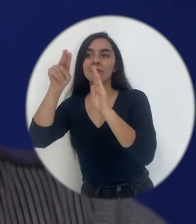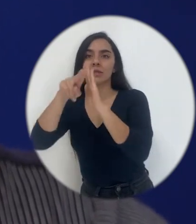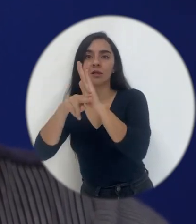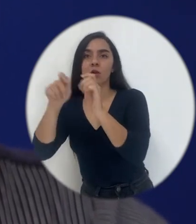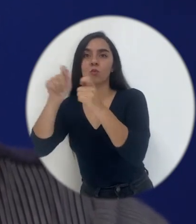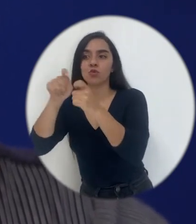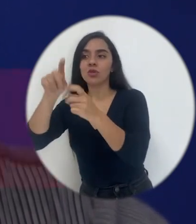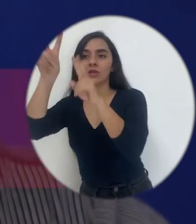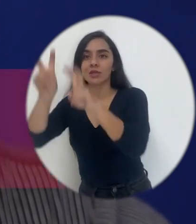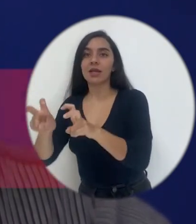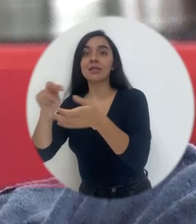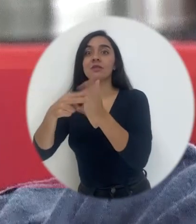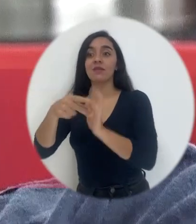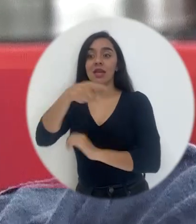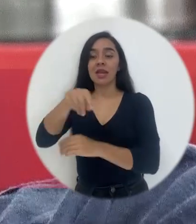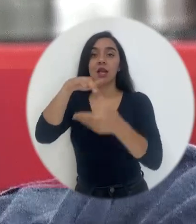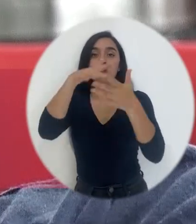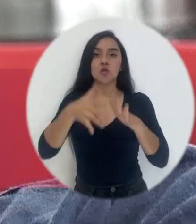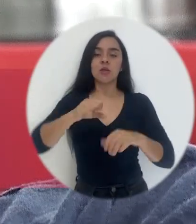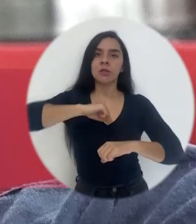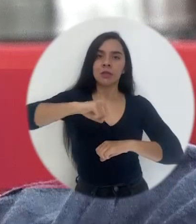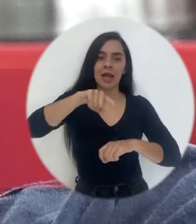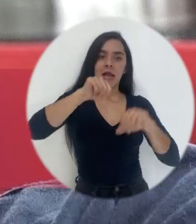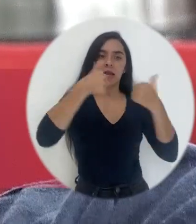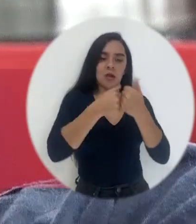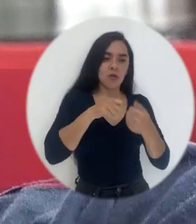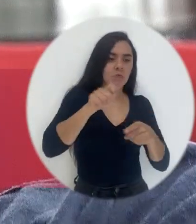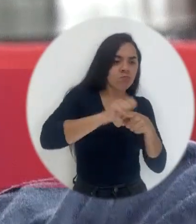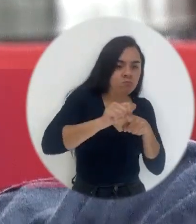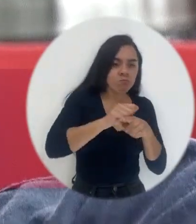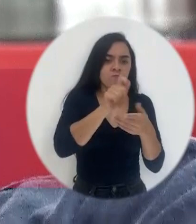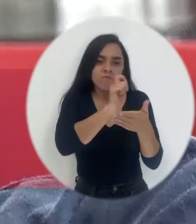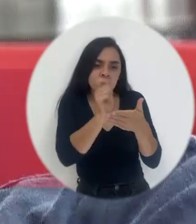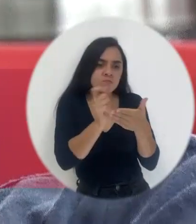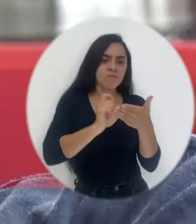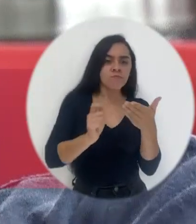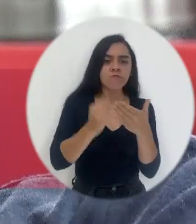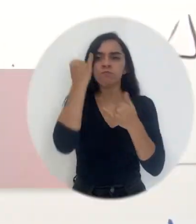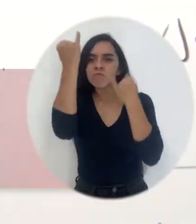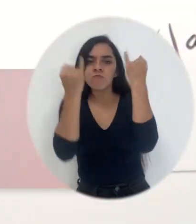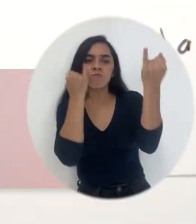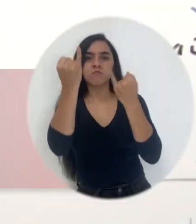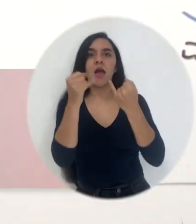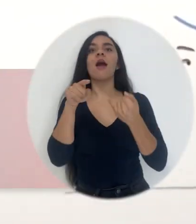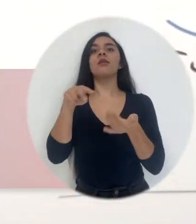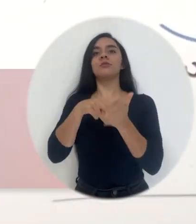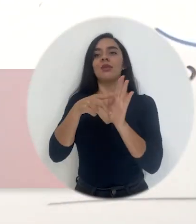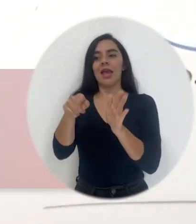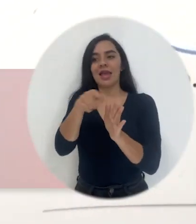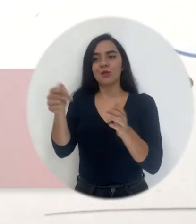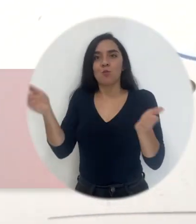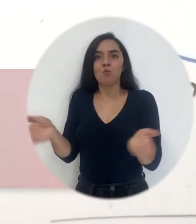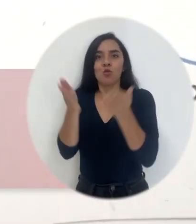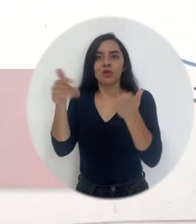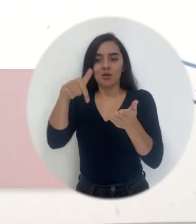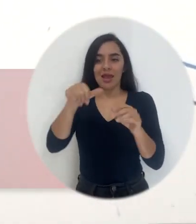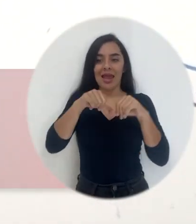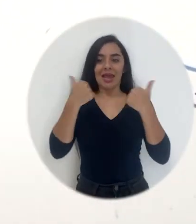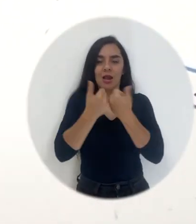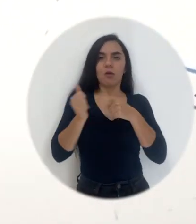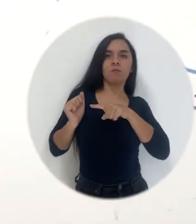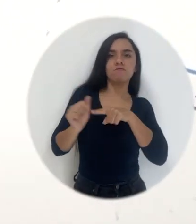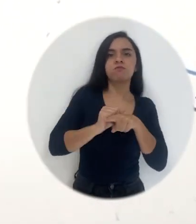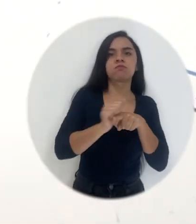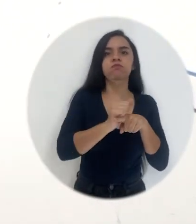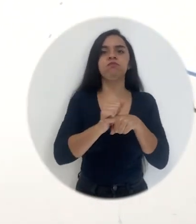exámenes, hace que ellos trabajen un poco más en el aula. Eso ha favorecido el hecho de que ellos se motiven a hacer cosas en el